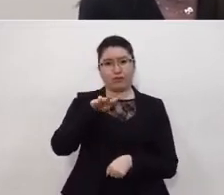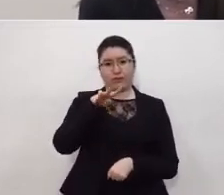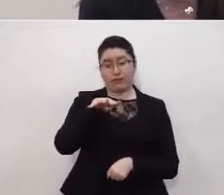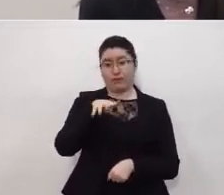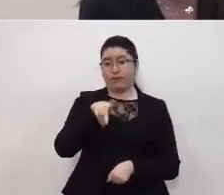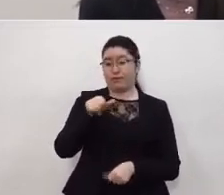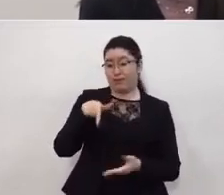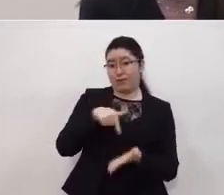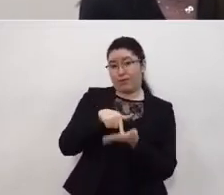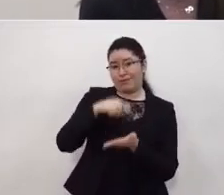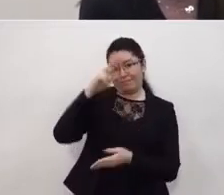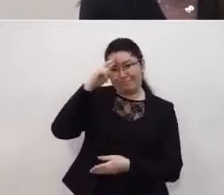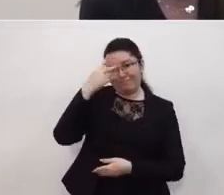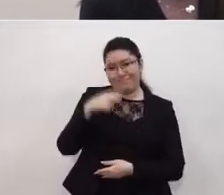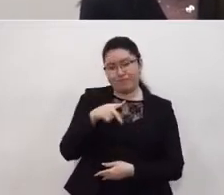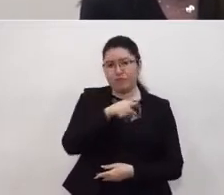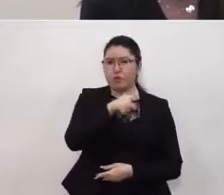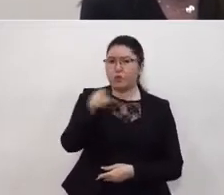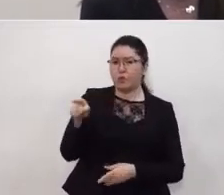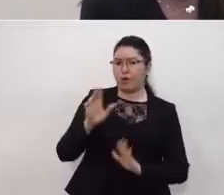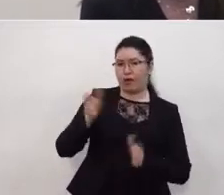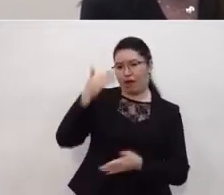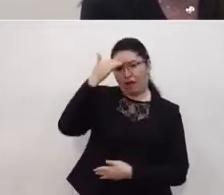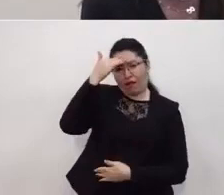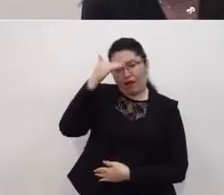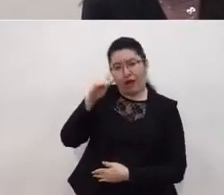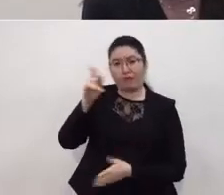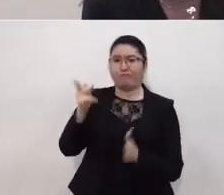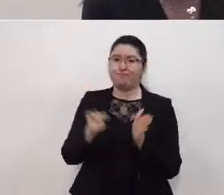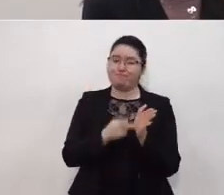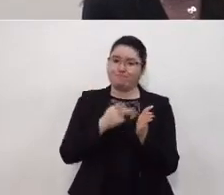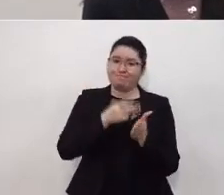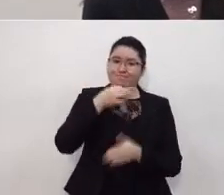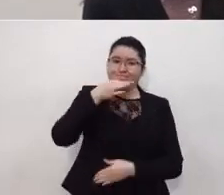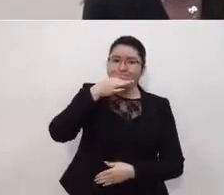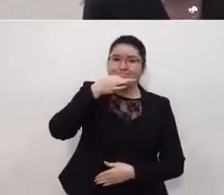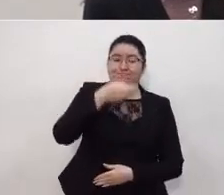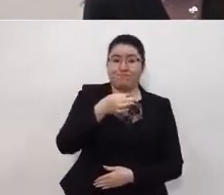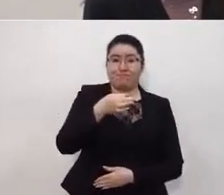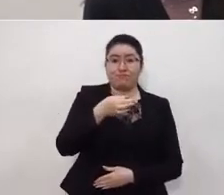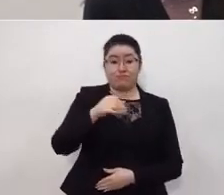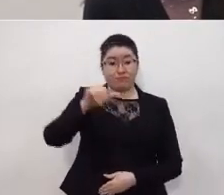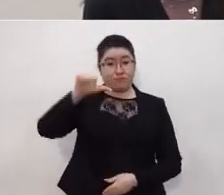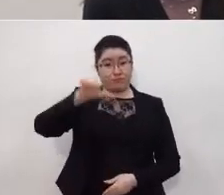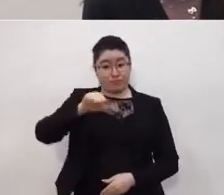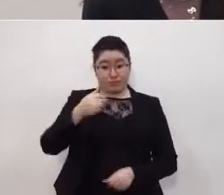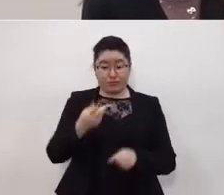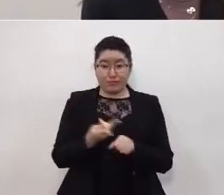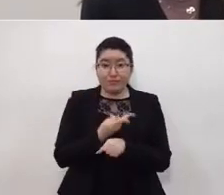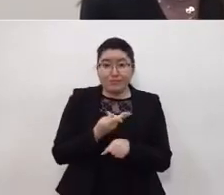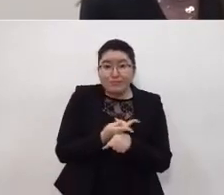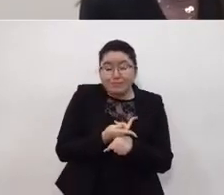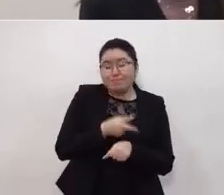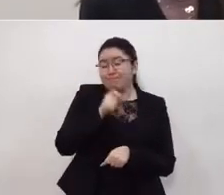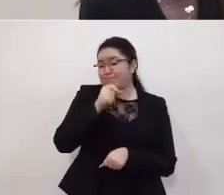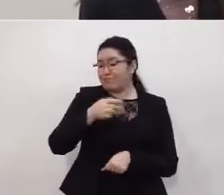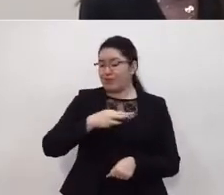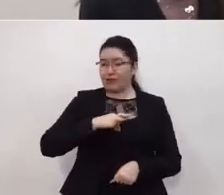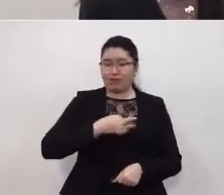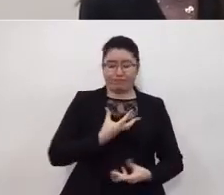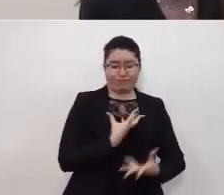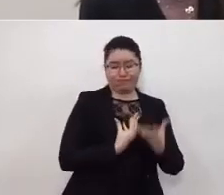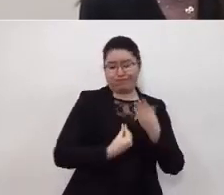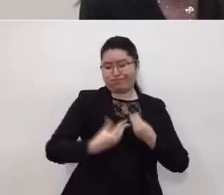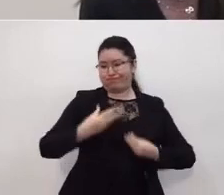Como todas y todos ustedes saben, pero lo enfatizamos una vez más, esta es una pandemia, esto es un fenómeno